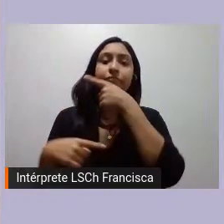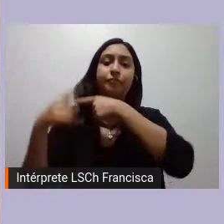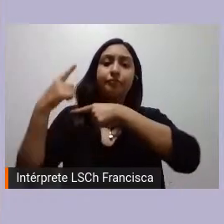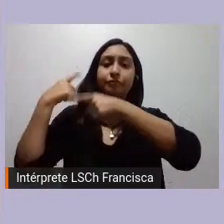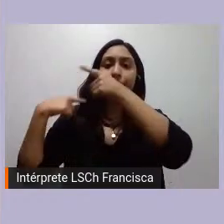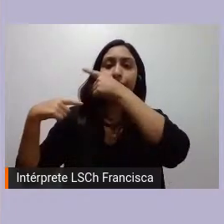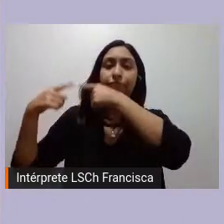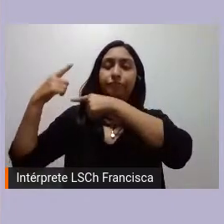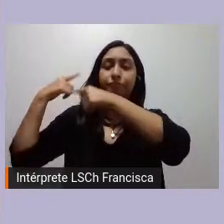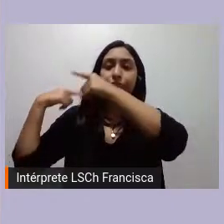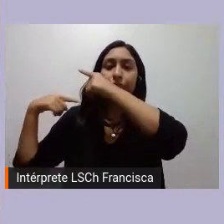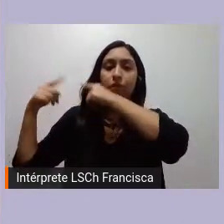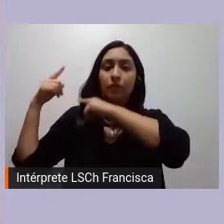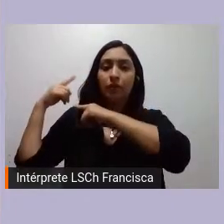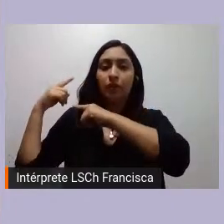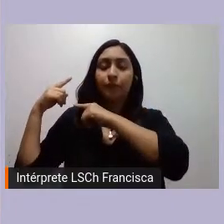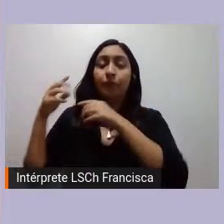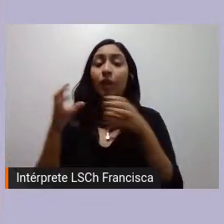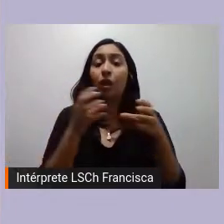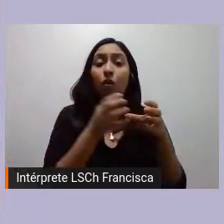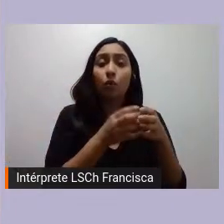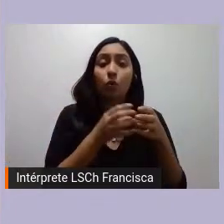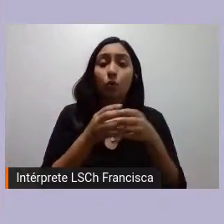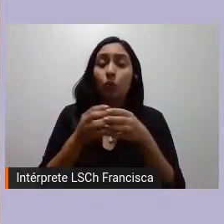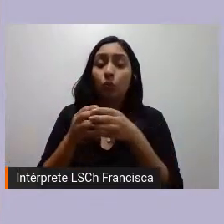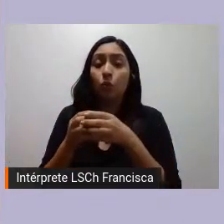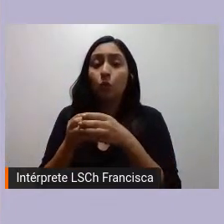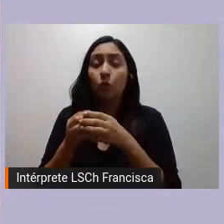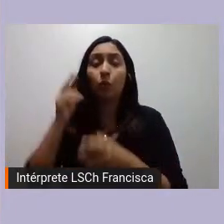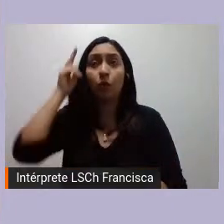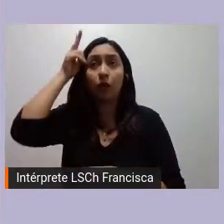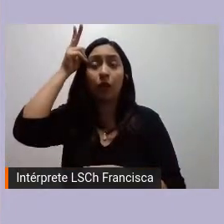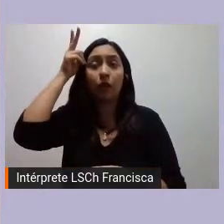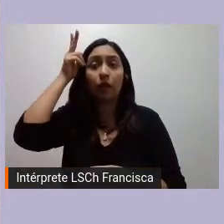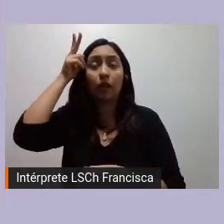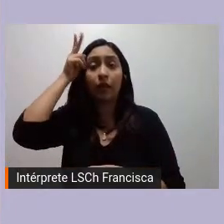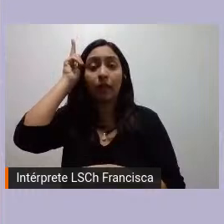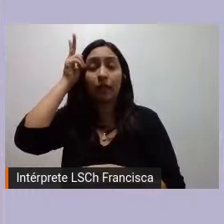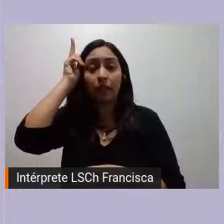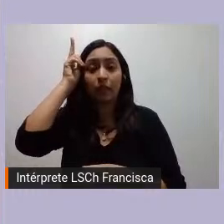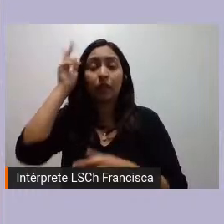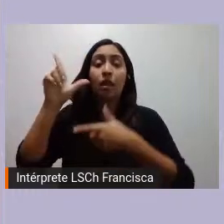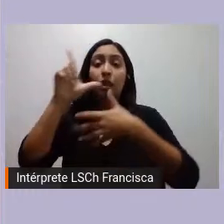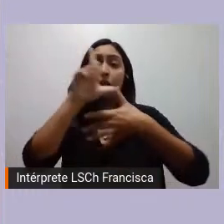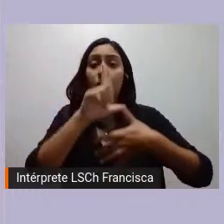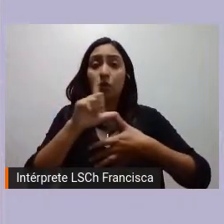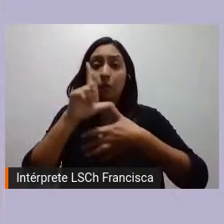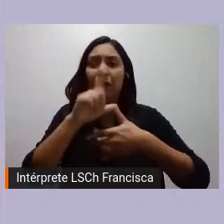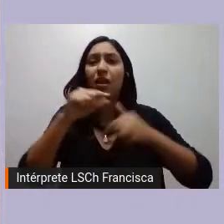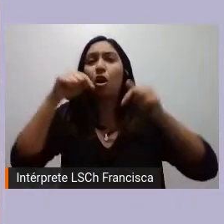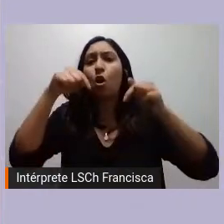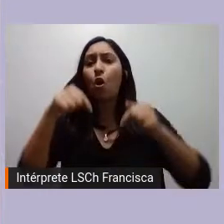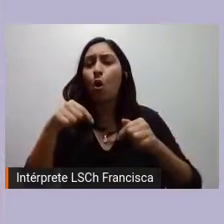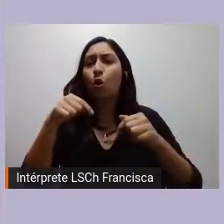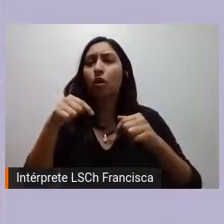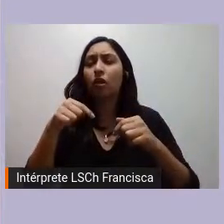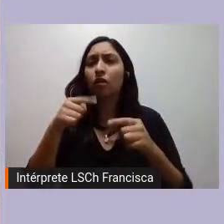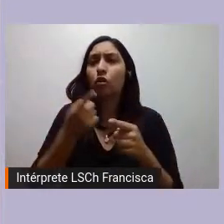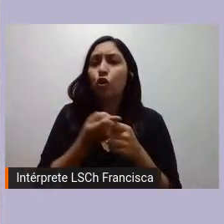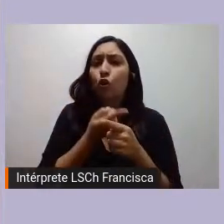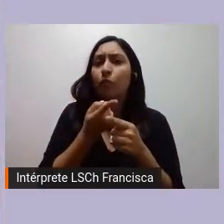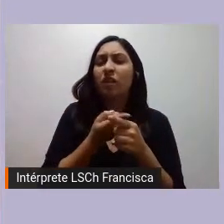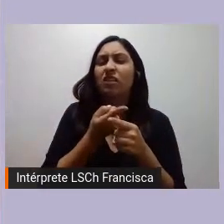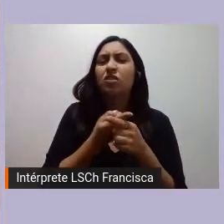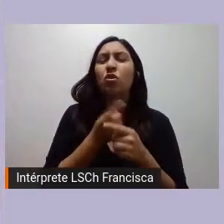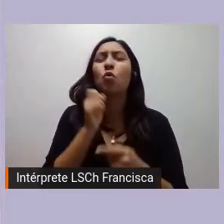De los movimientos indígenas latinoamericanos a partir de un concepto que ya está en controversia y en debate, que es el concepto de la plurinacionalidad.